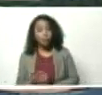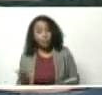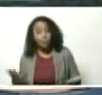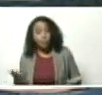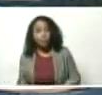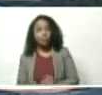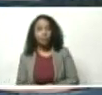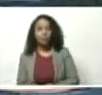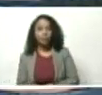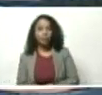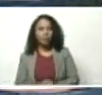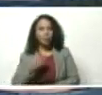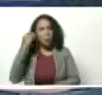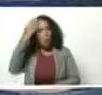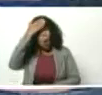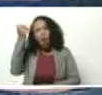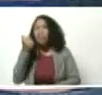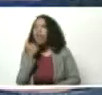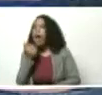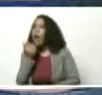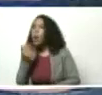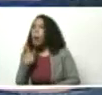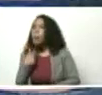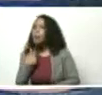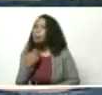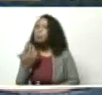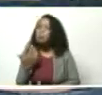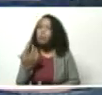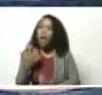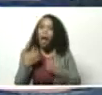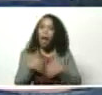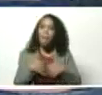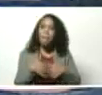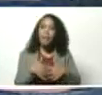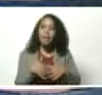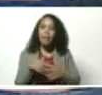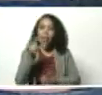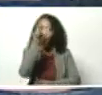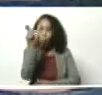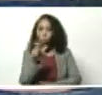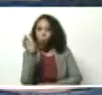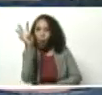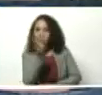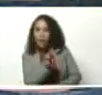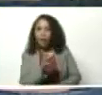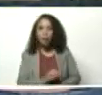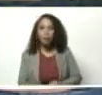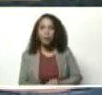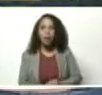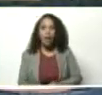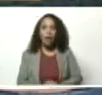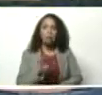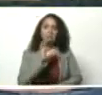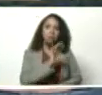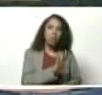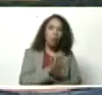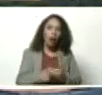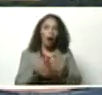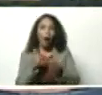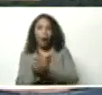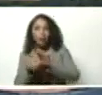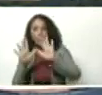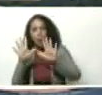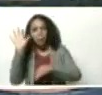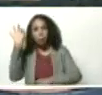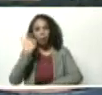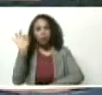¿qué se me queda por fuera? De las empresas de Guayana, entre 5 hasta el 10